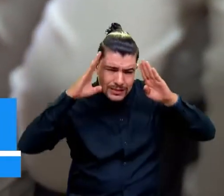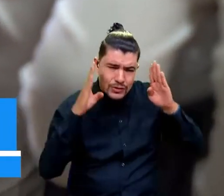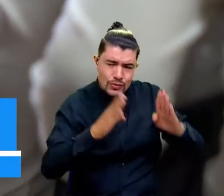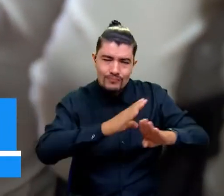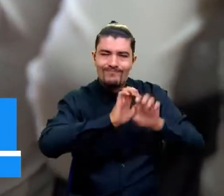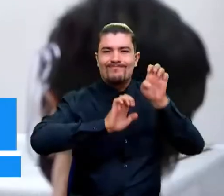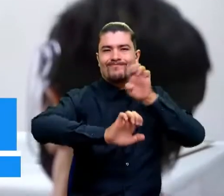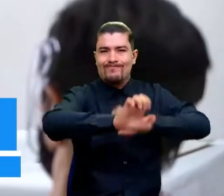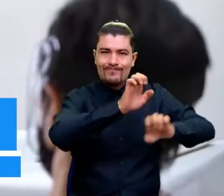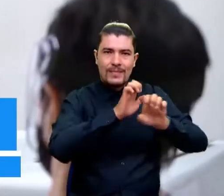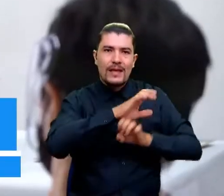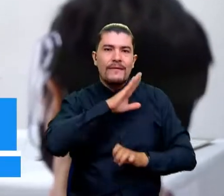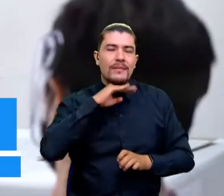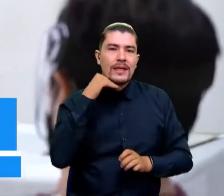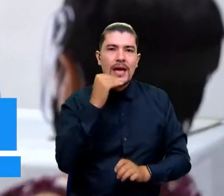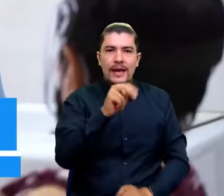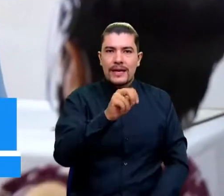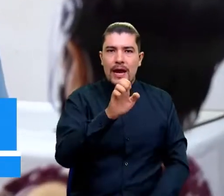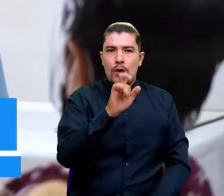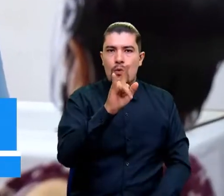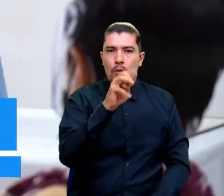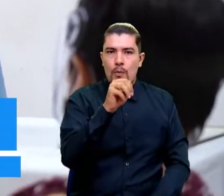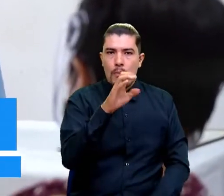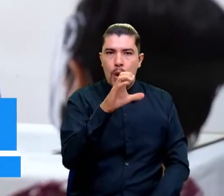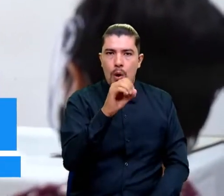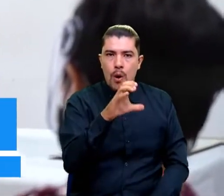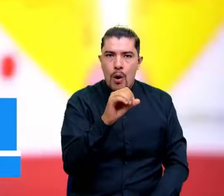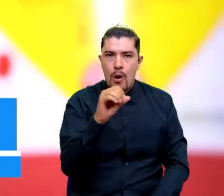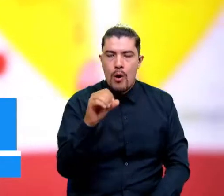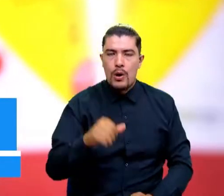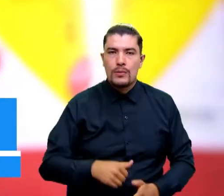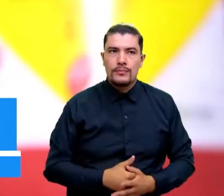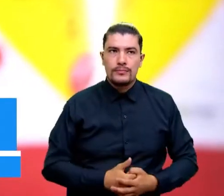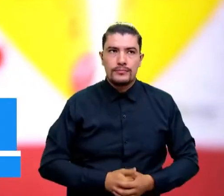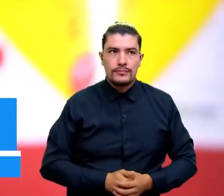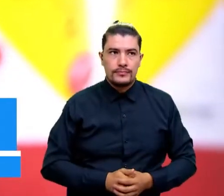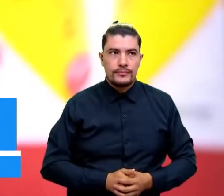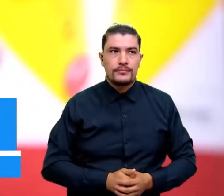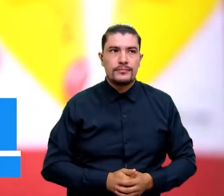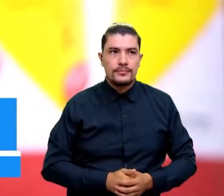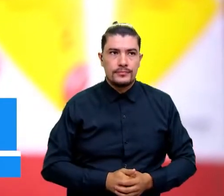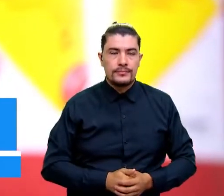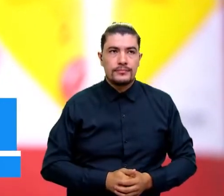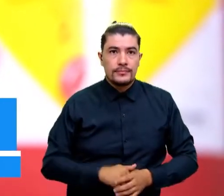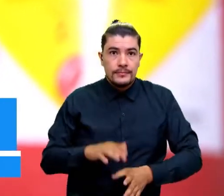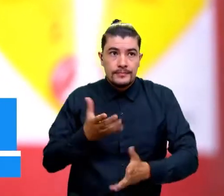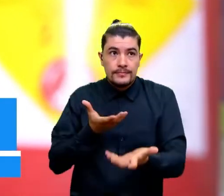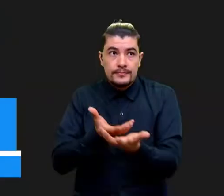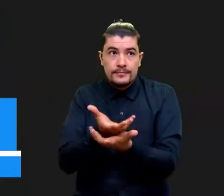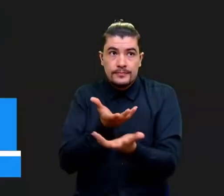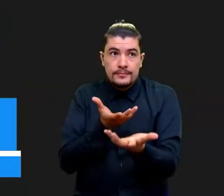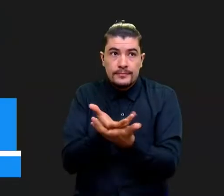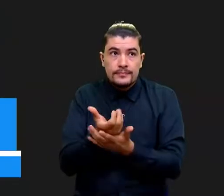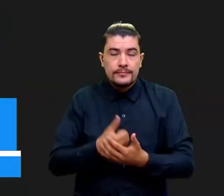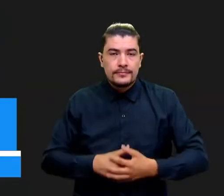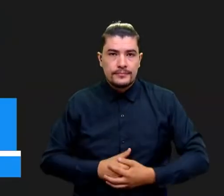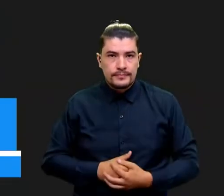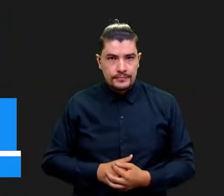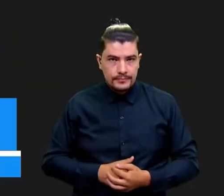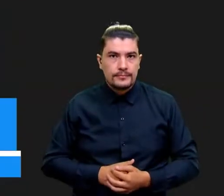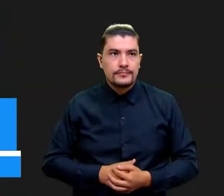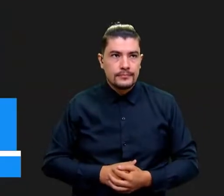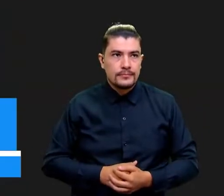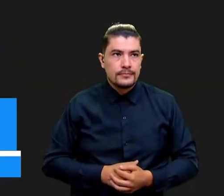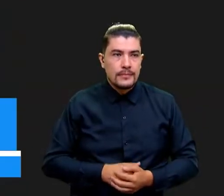frente a los diferentes serotipos de la bacteria que produce la enfermedad del neumococo. La recomendación es el cambio de la